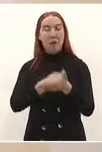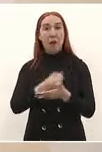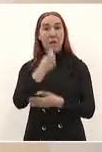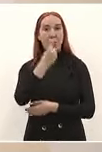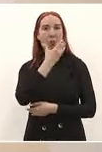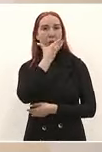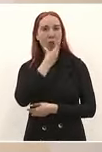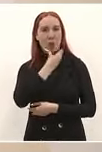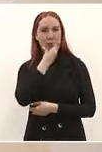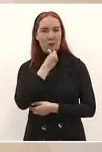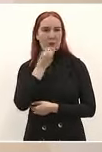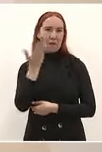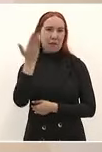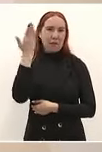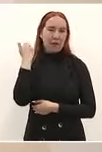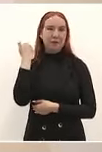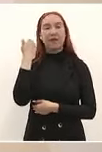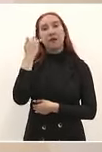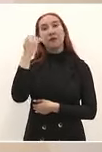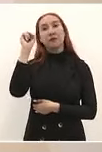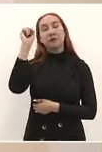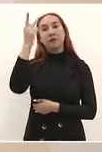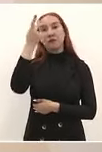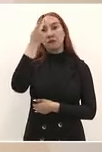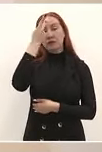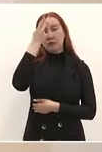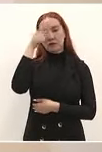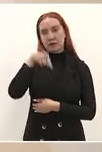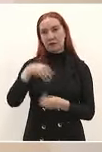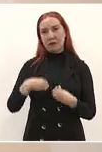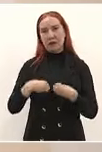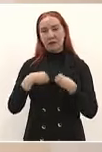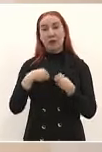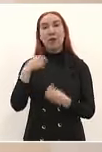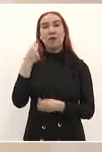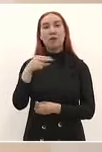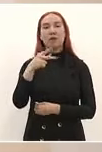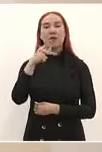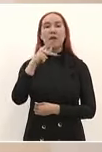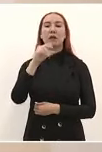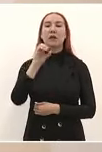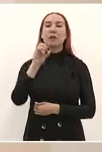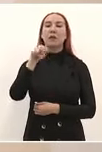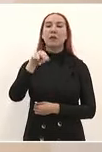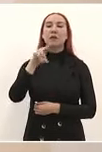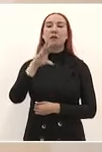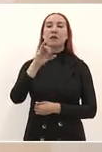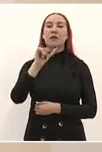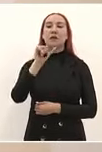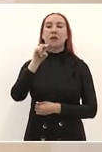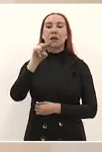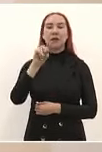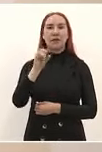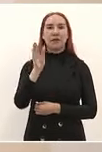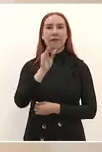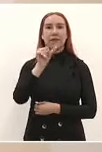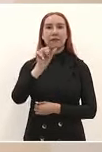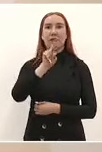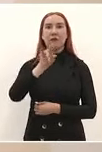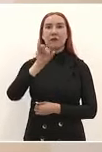extraordinario Ponciano Arriaga que